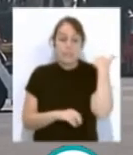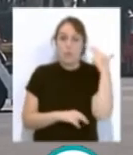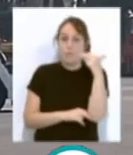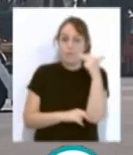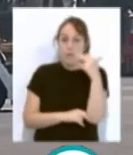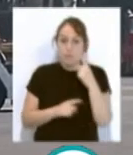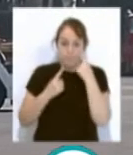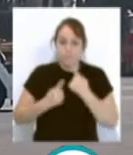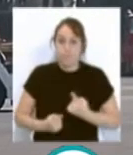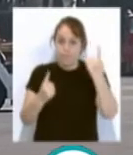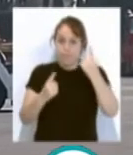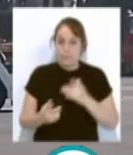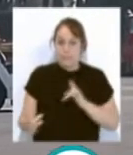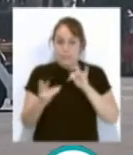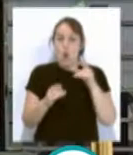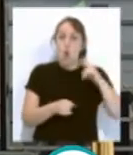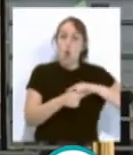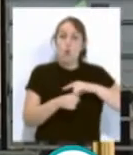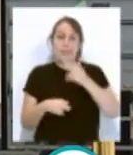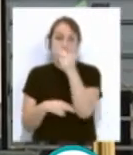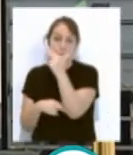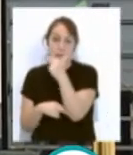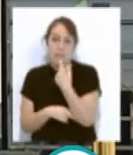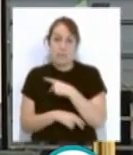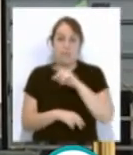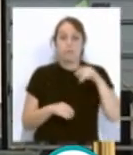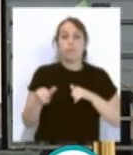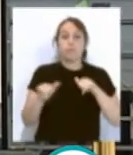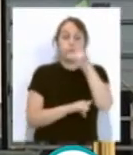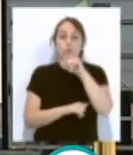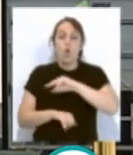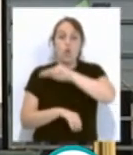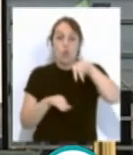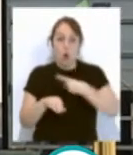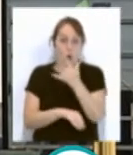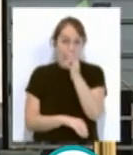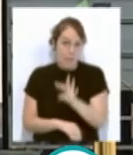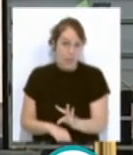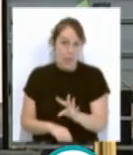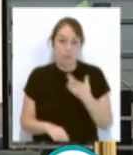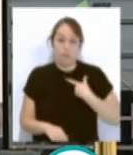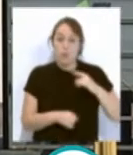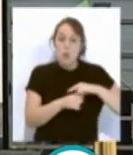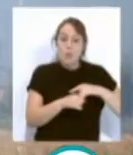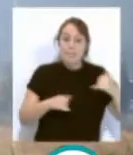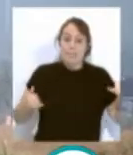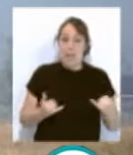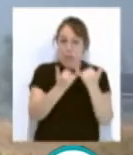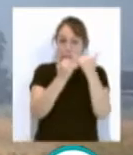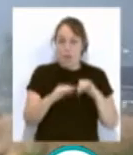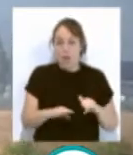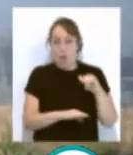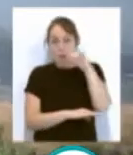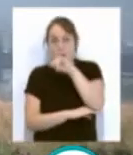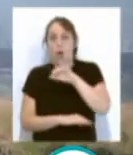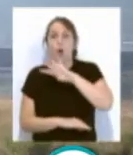conexión será posible lunes y viernes con vuelos de dos horas y media de duración. Los lunes despegará un avión desde Tenerife a